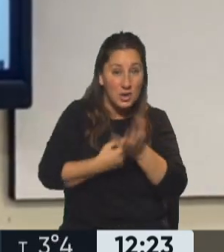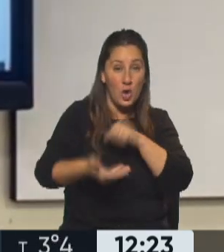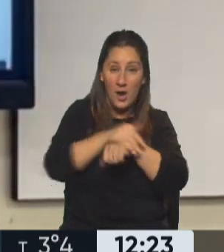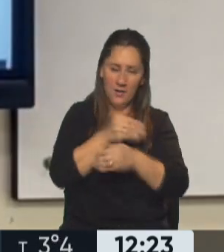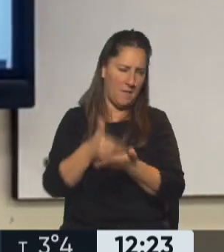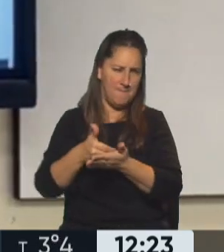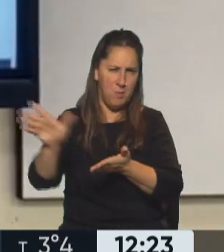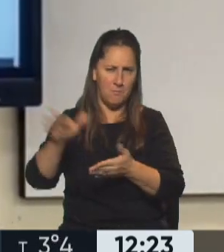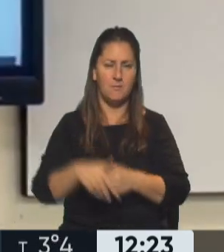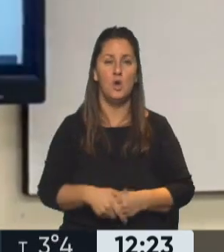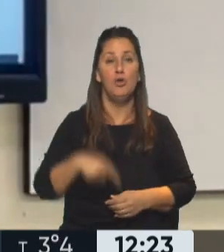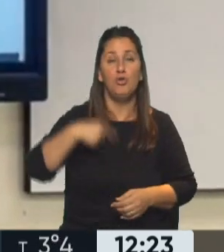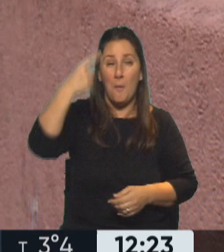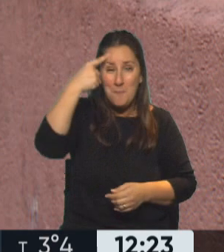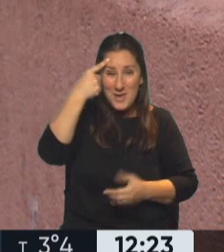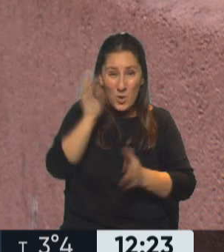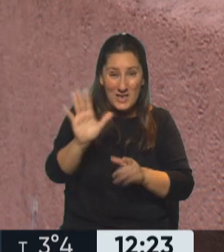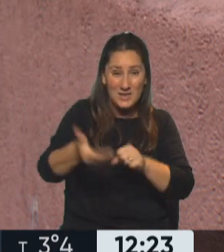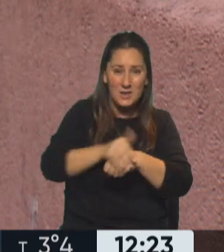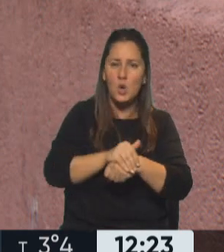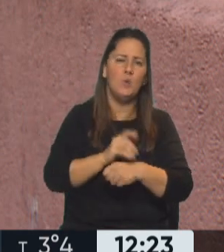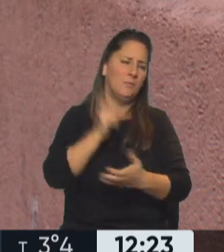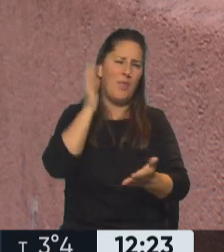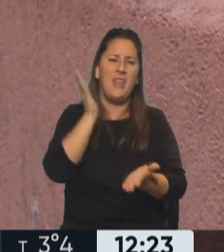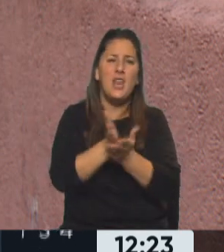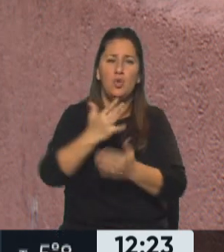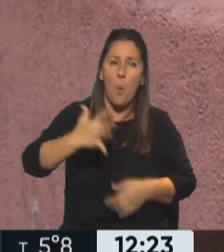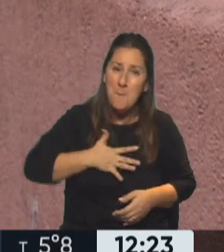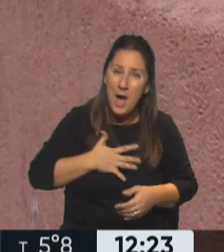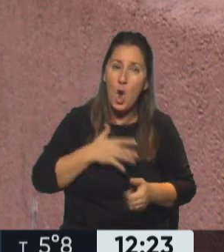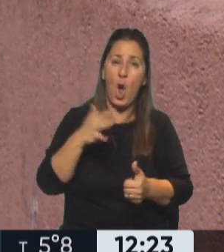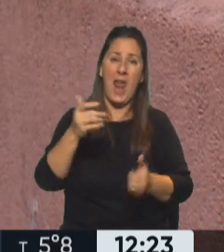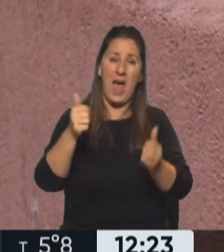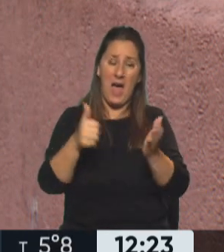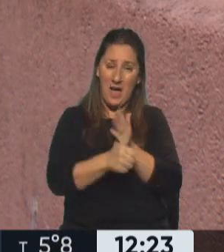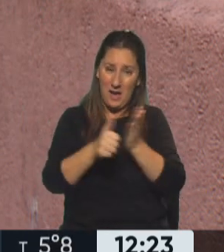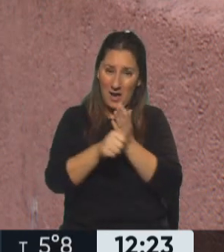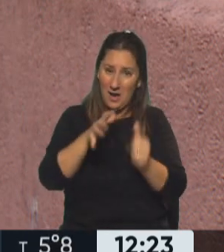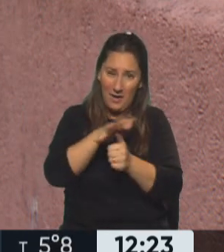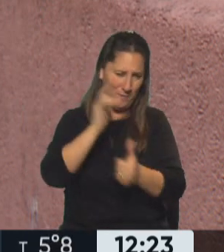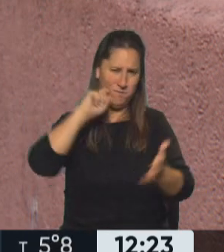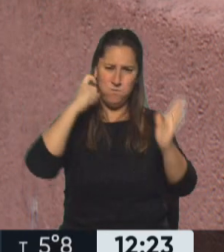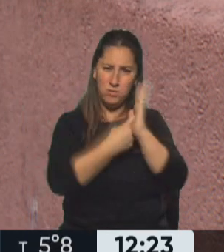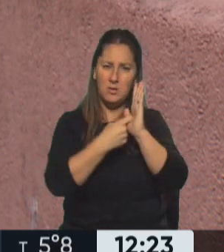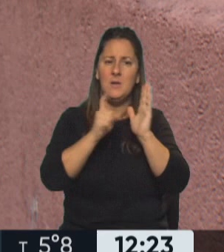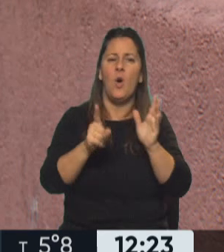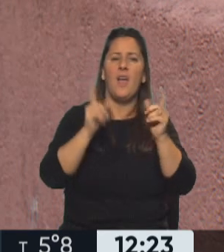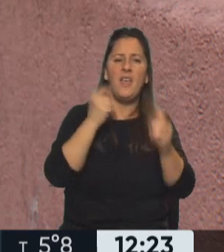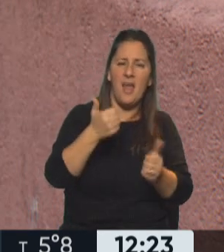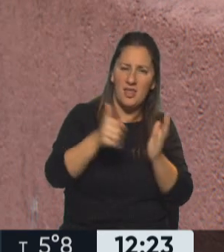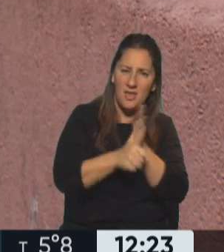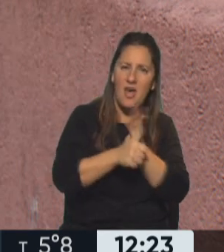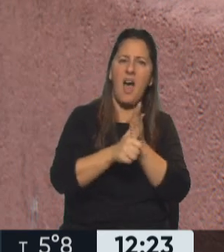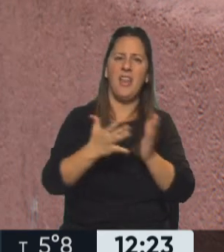Considero que esa resolución viola el derecho humano a la identidad de género y todos los derechos humanos vinculados a esta identidad, como es